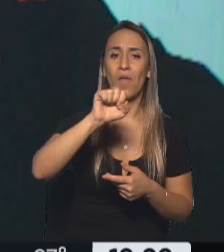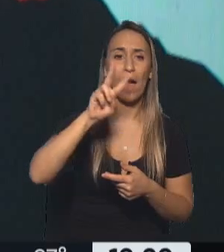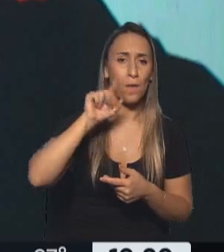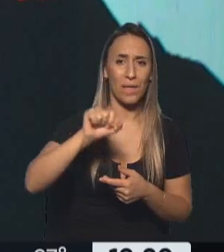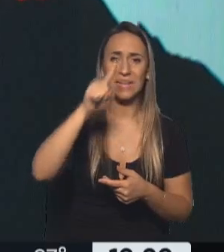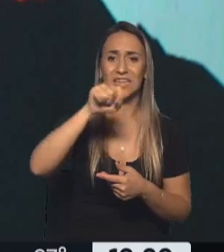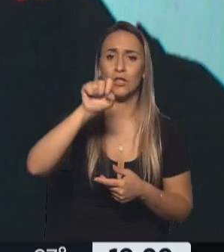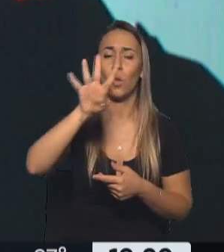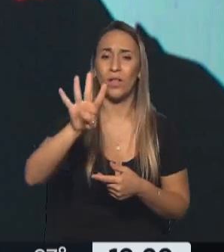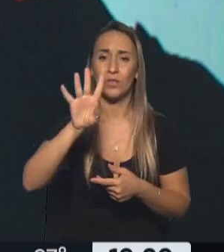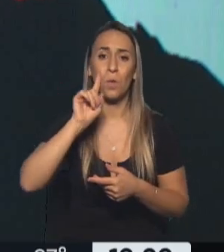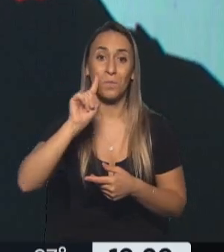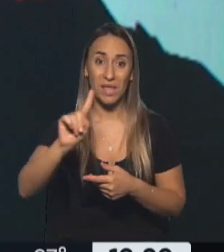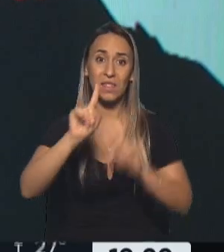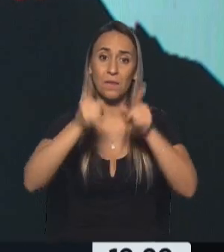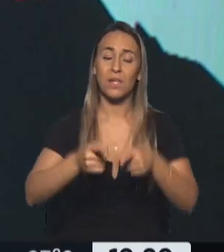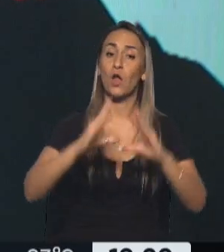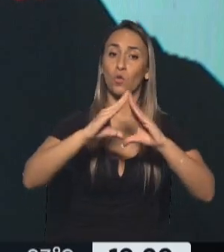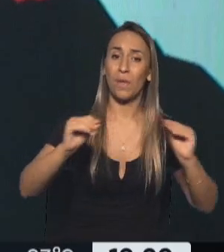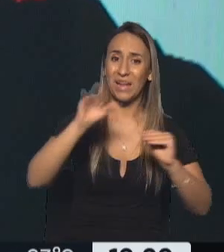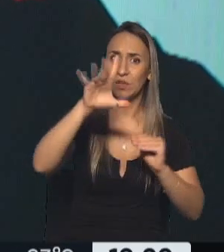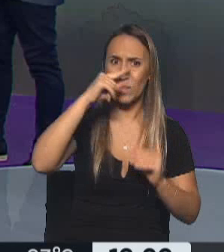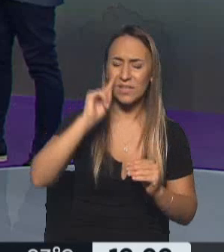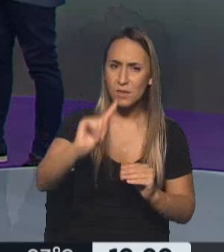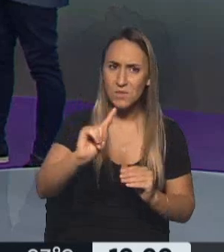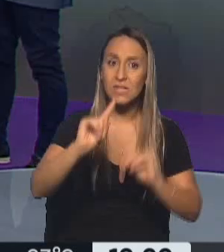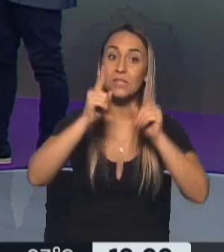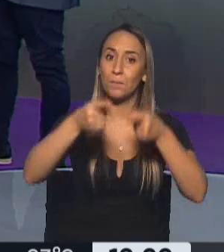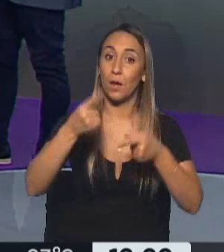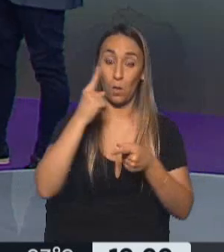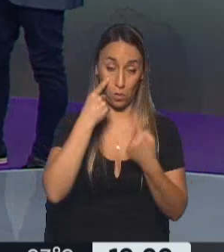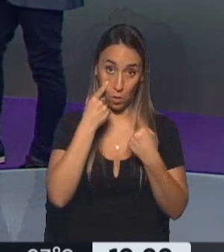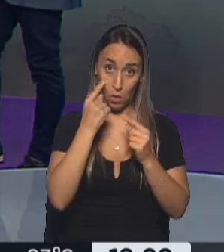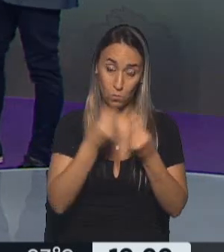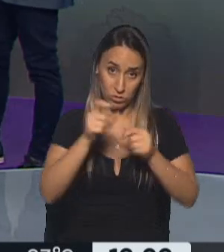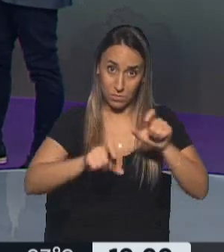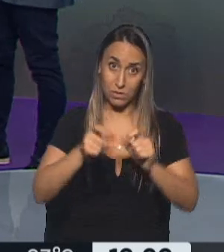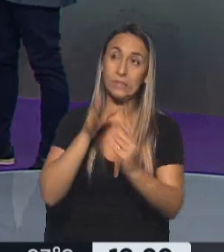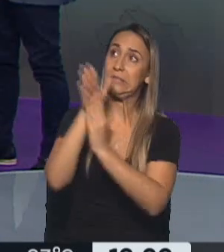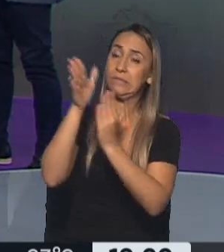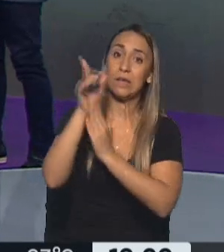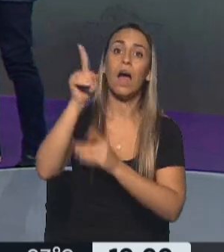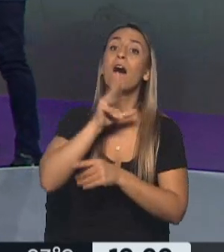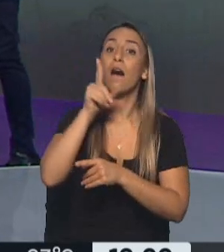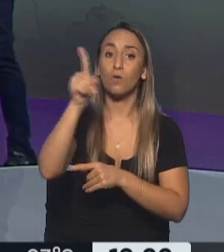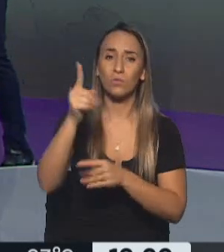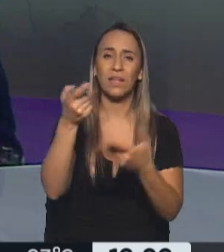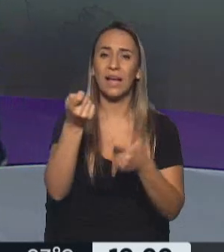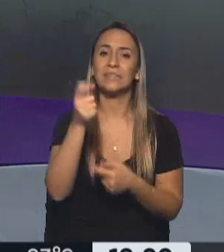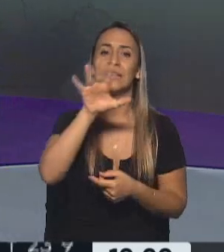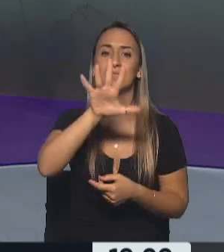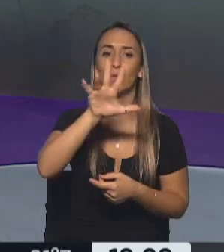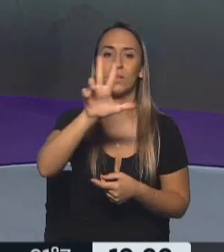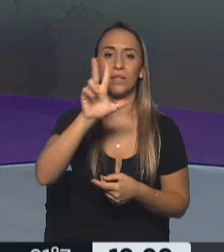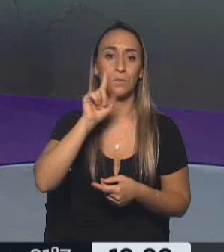más de 57.000, también Rusia, atención que muchos van hacia Rusia, ya hay más de 53.000 personas